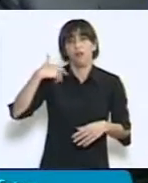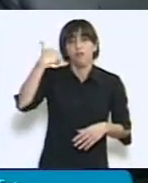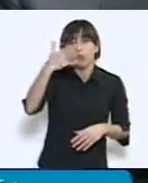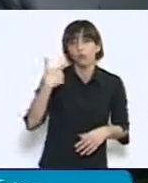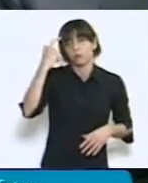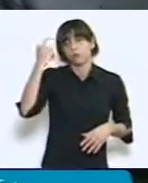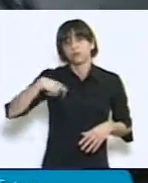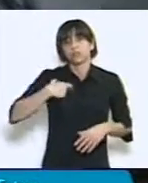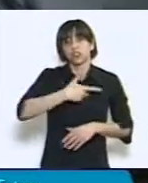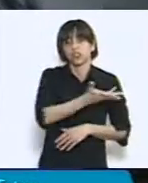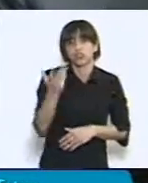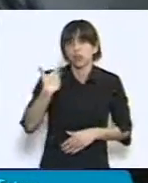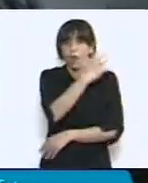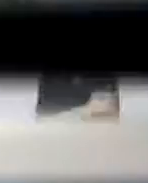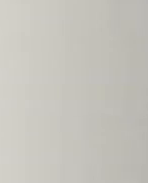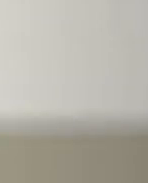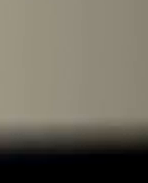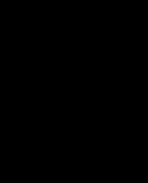de nuestros pueblos. Muchas gracias.